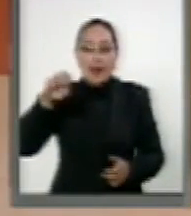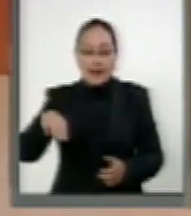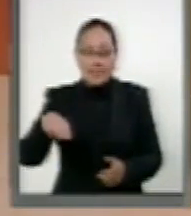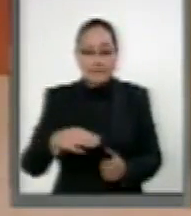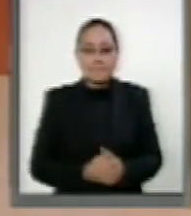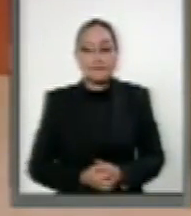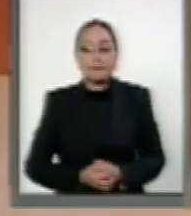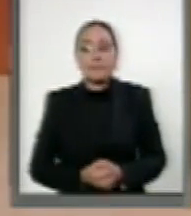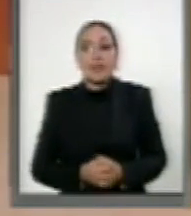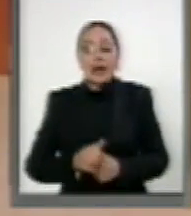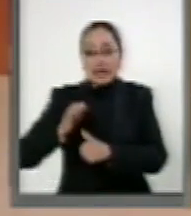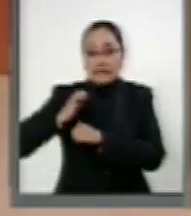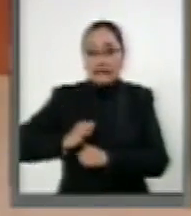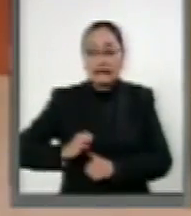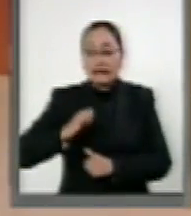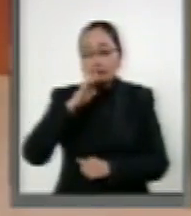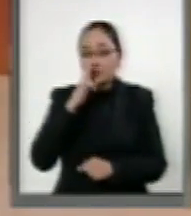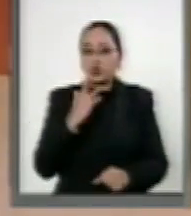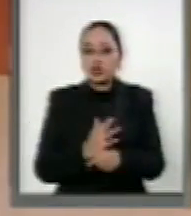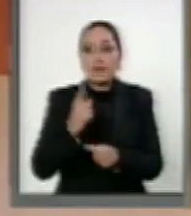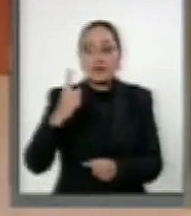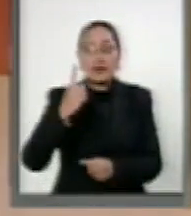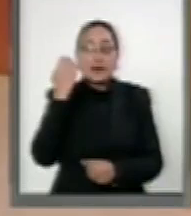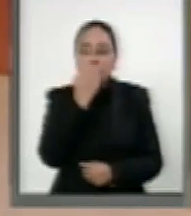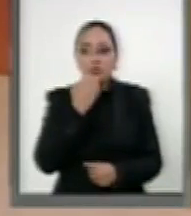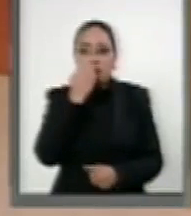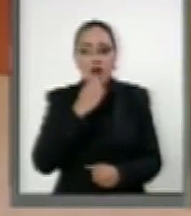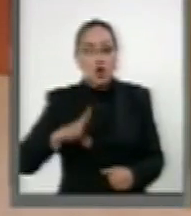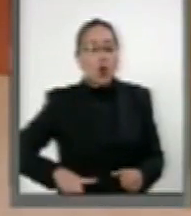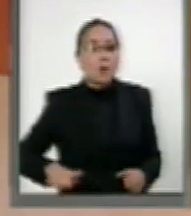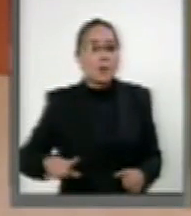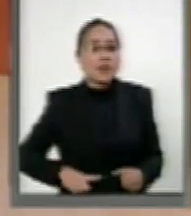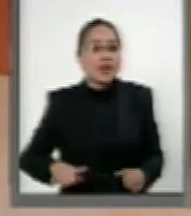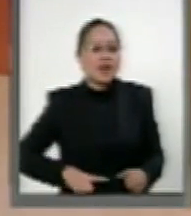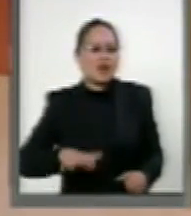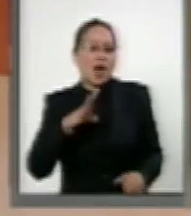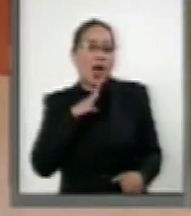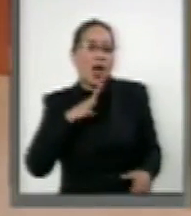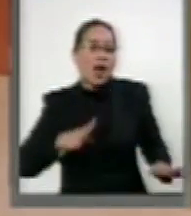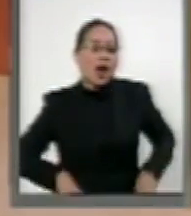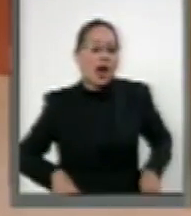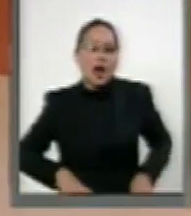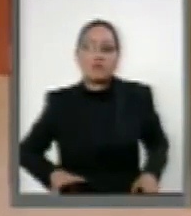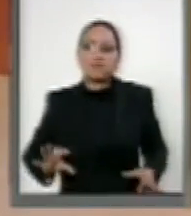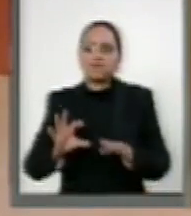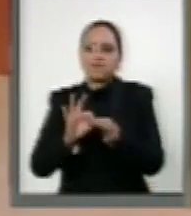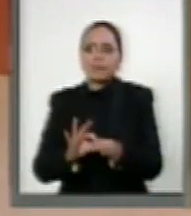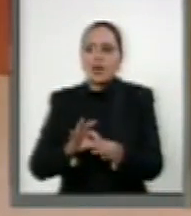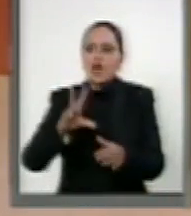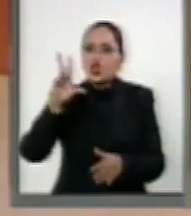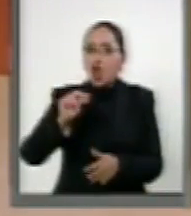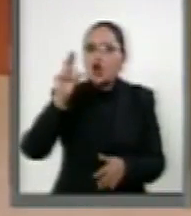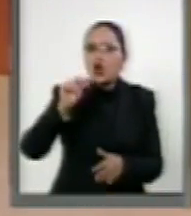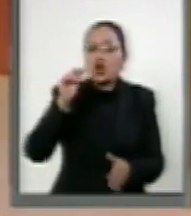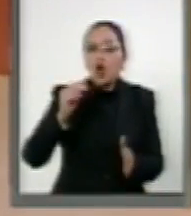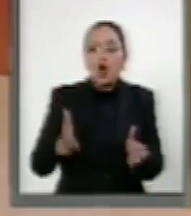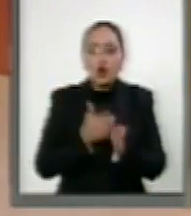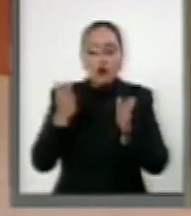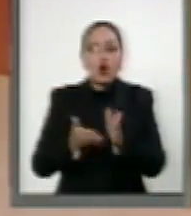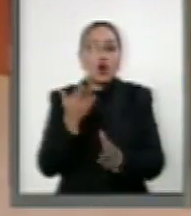Las autoridades académicas han manifestado que el gobierno del Estado ha mostrado actitud negativa para la construcción del hospital